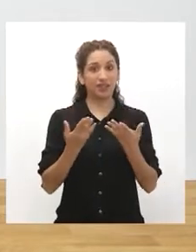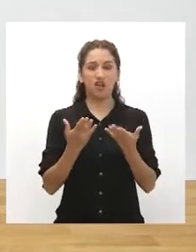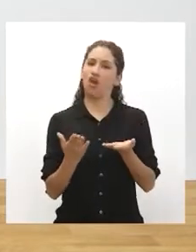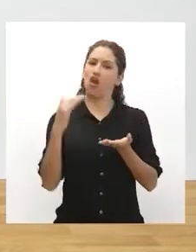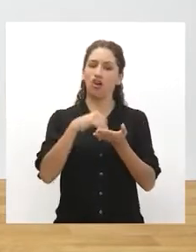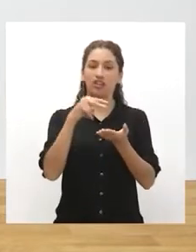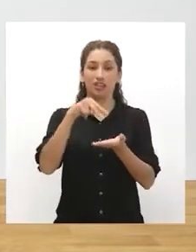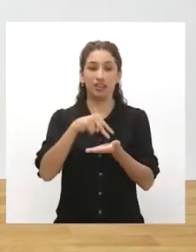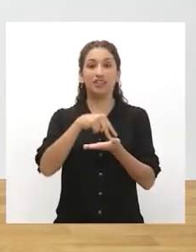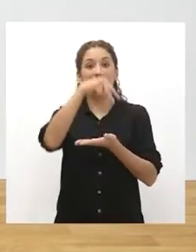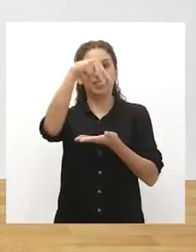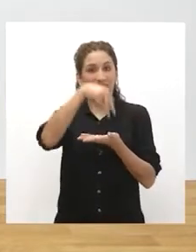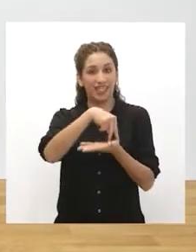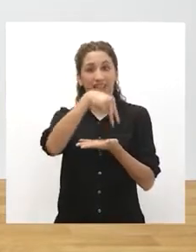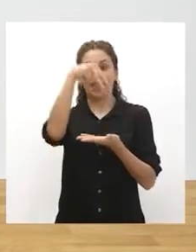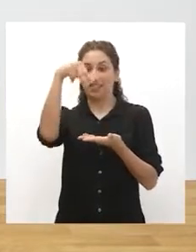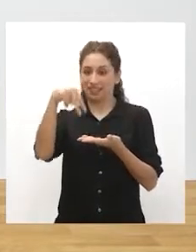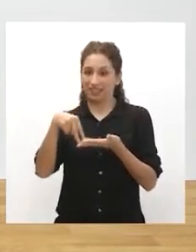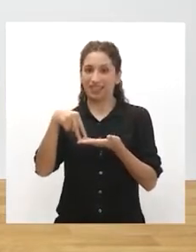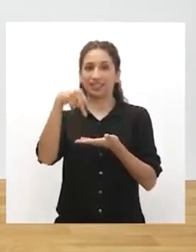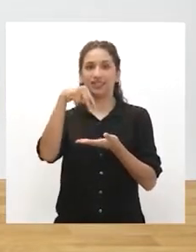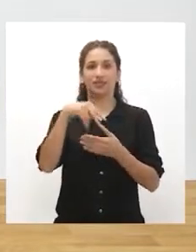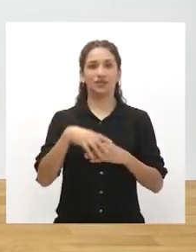a saltar nuevamente a ambos lados.